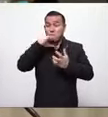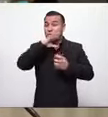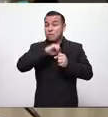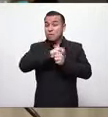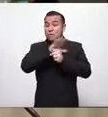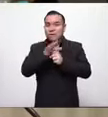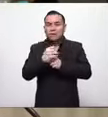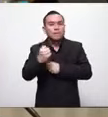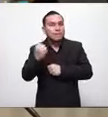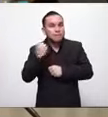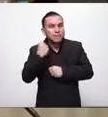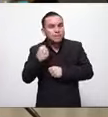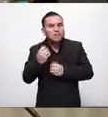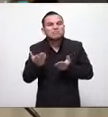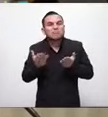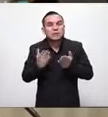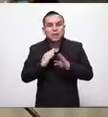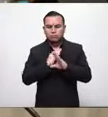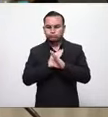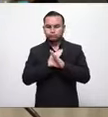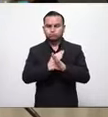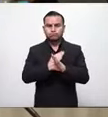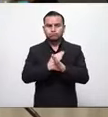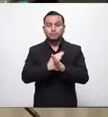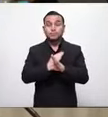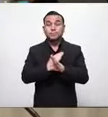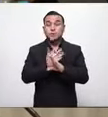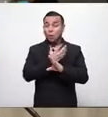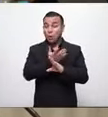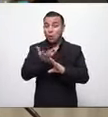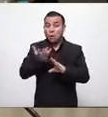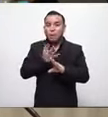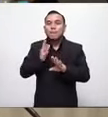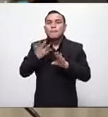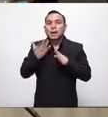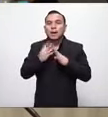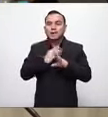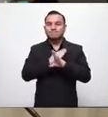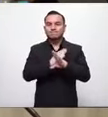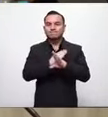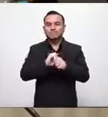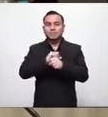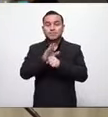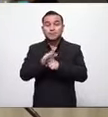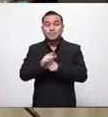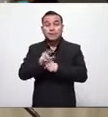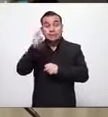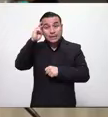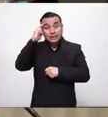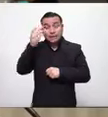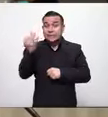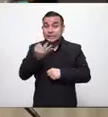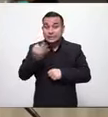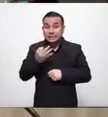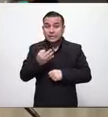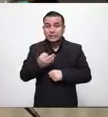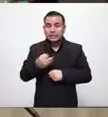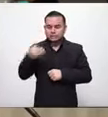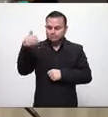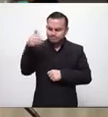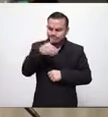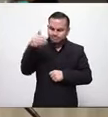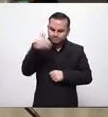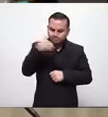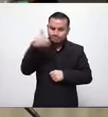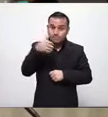de la importancia de tomar todas las medidas preventivas posibles. Tienen que hacer una campaña educativa. Es parte